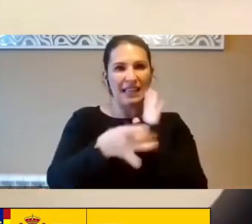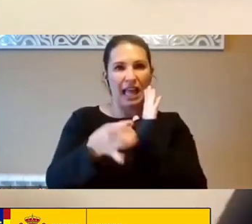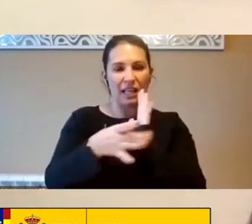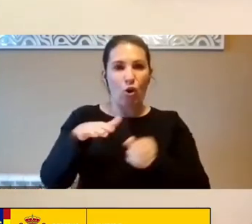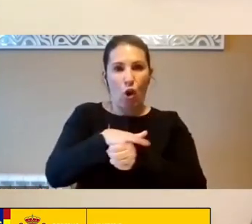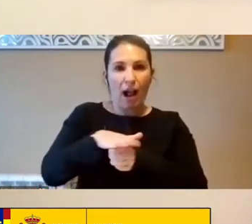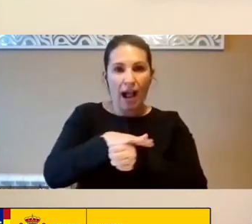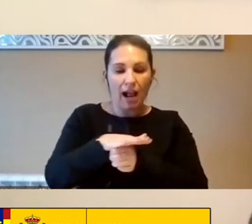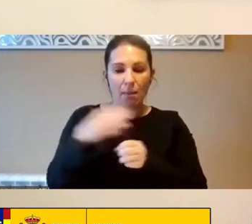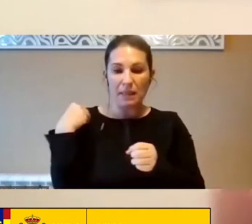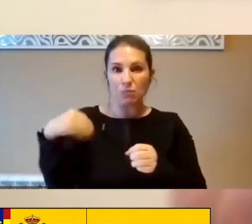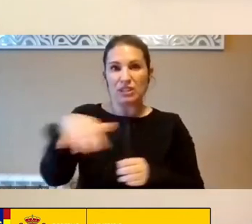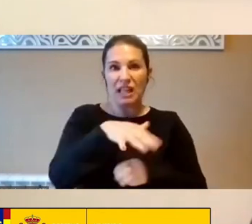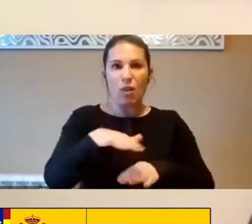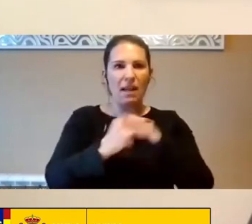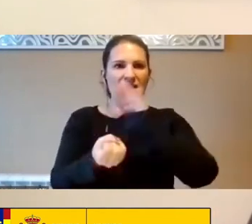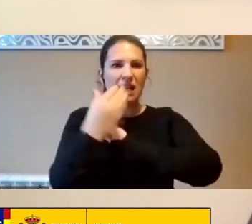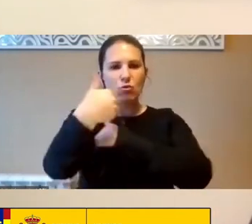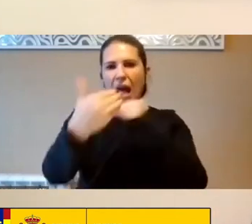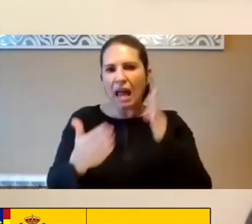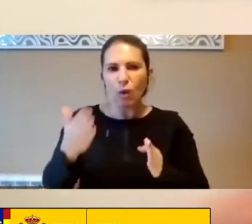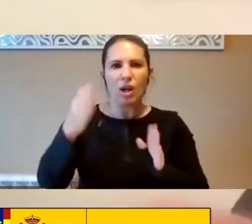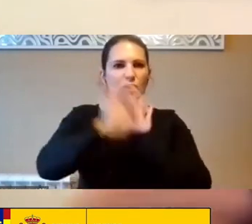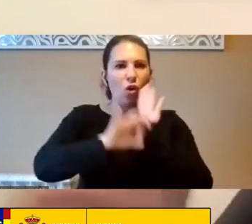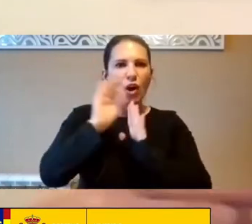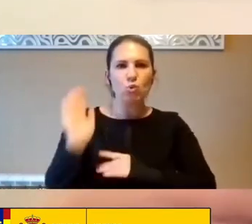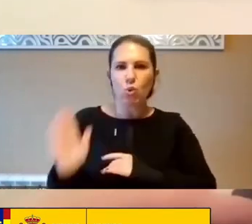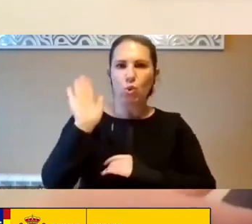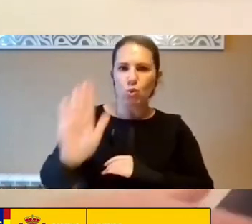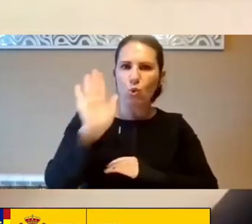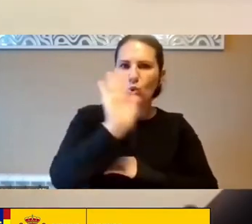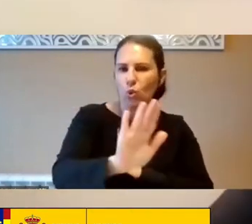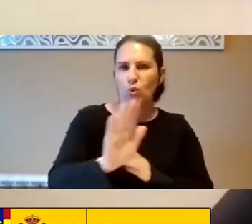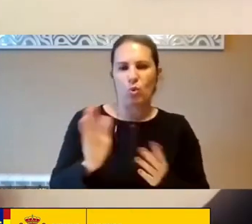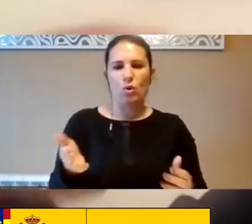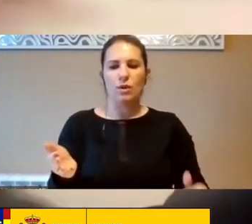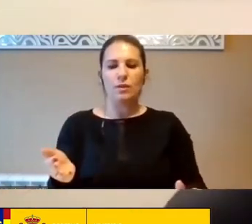Estado A Desarrollar Su Software Su Hardware Y A